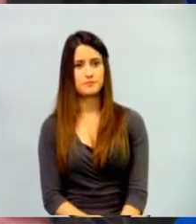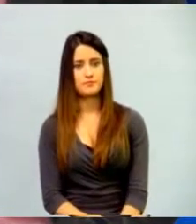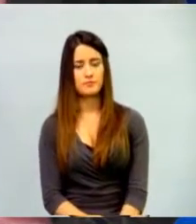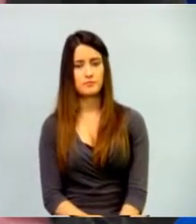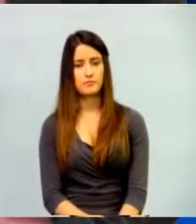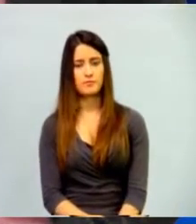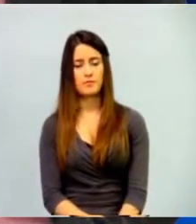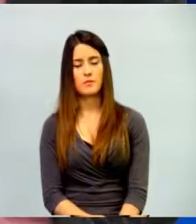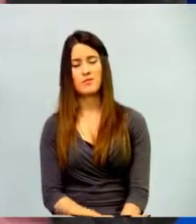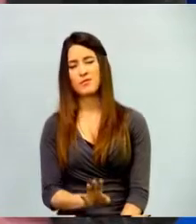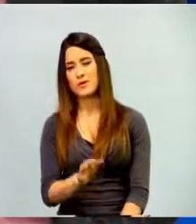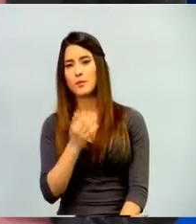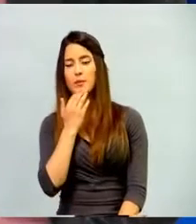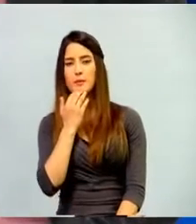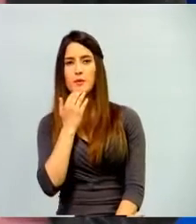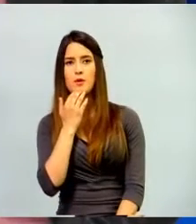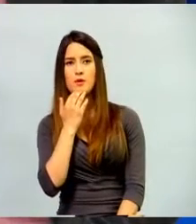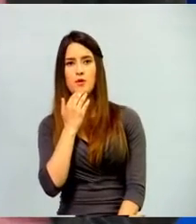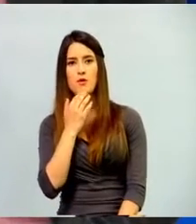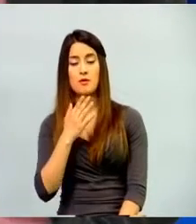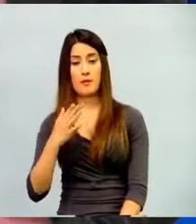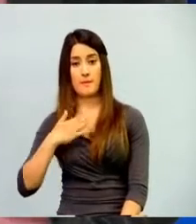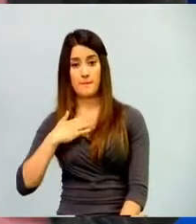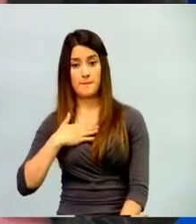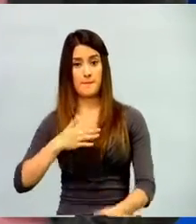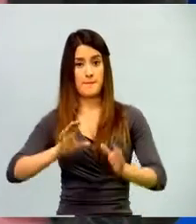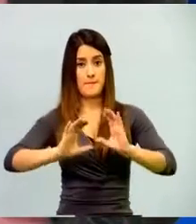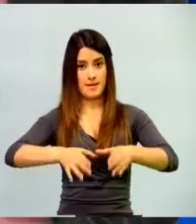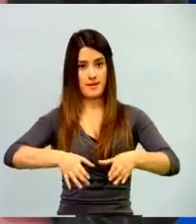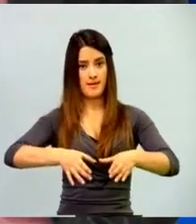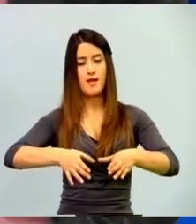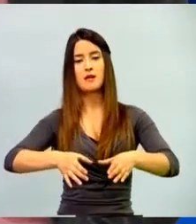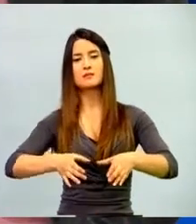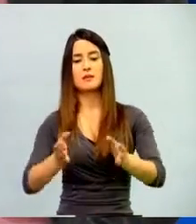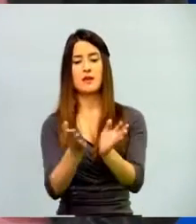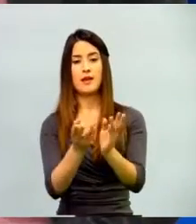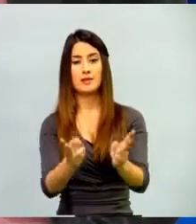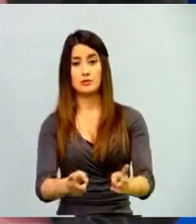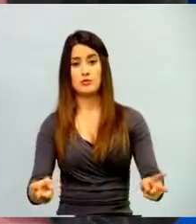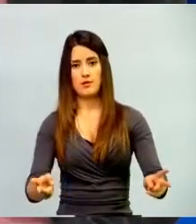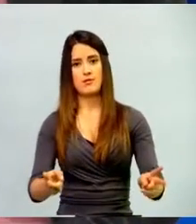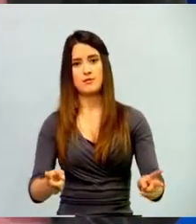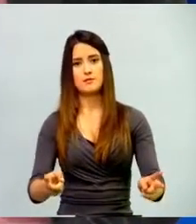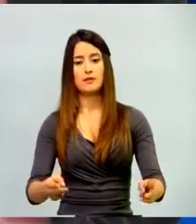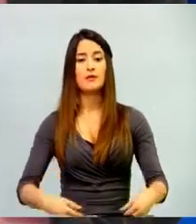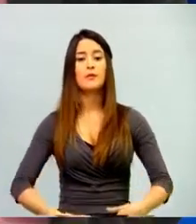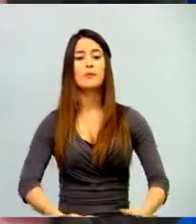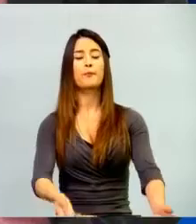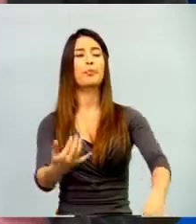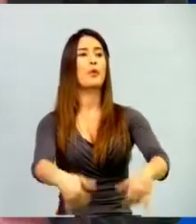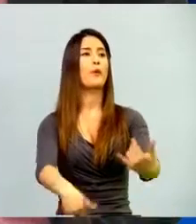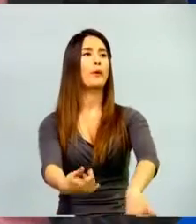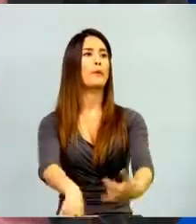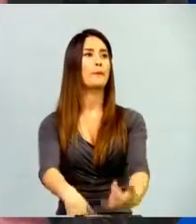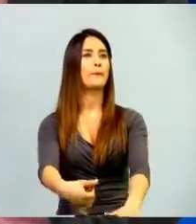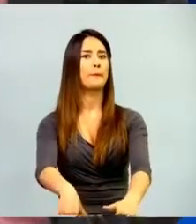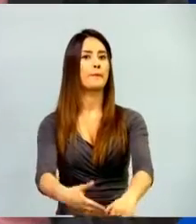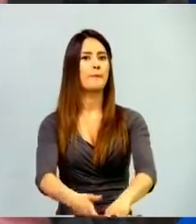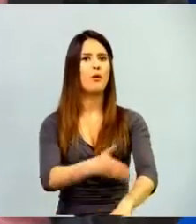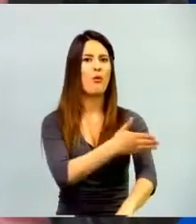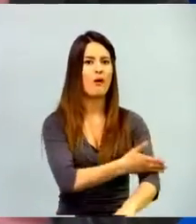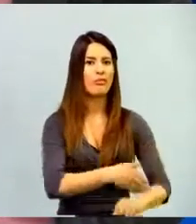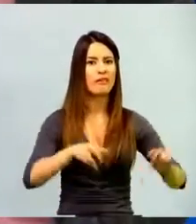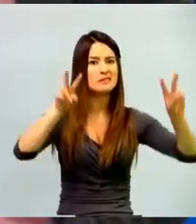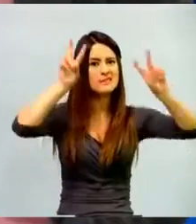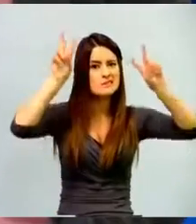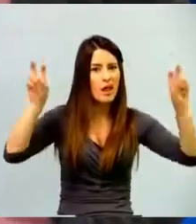jugadores en mi aula de clase tenga significado. Si no, el aprendizaje no es significativo. Ese es el problema que a veces